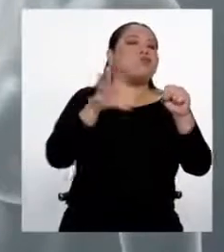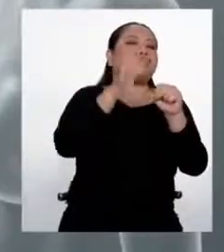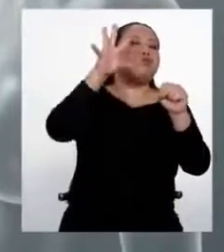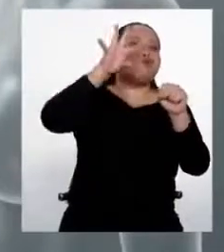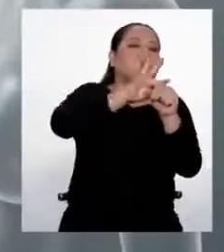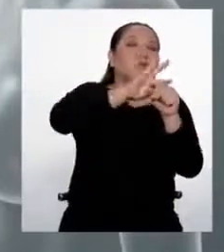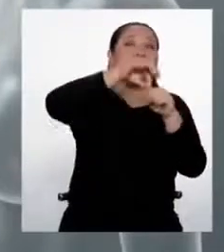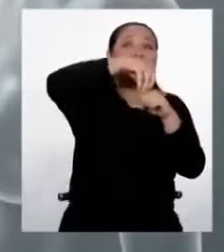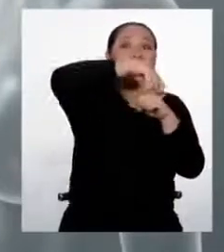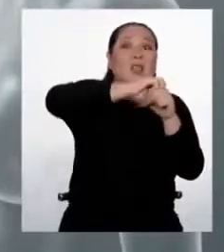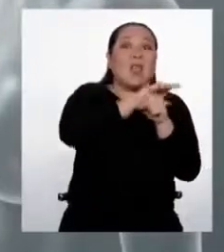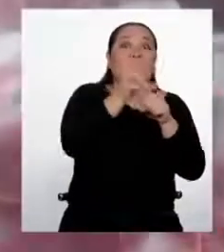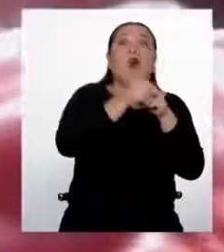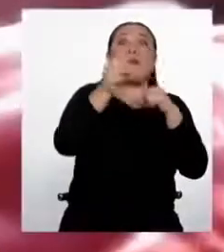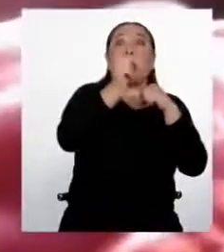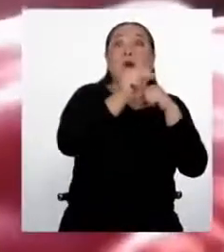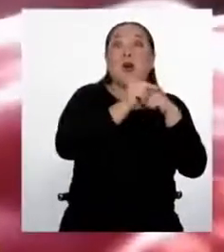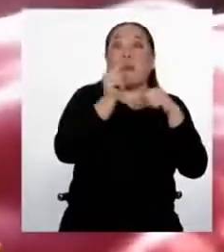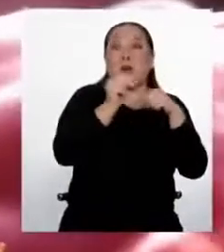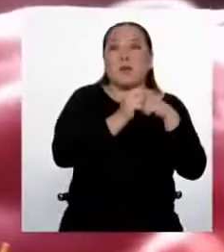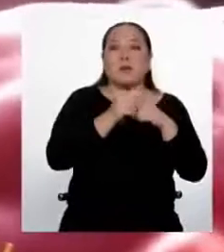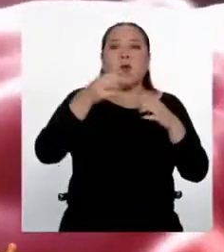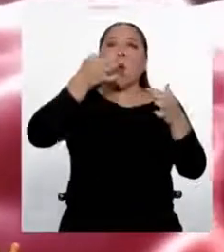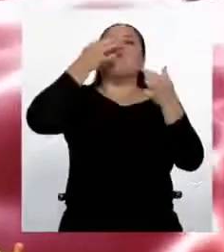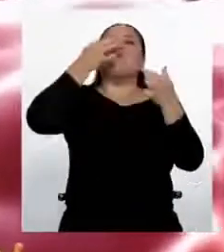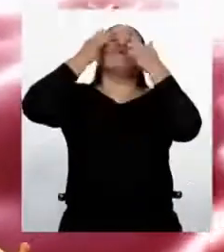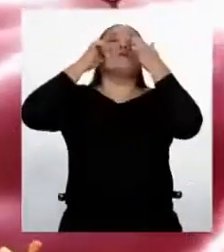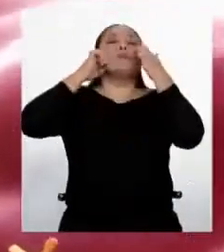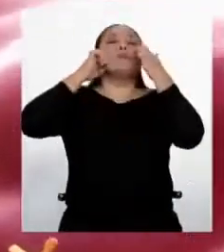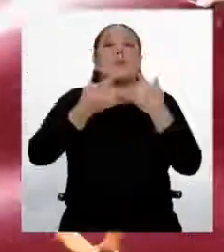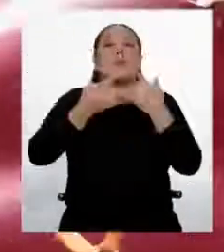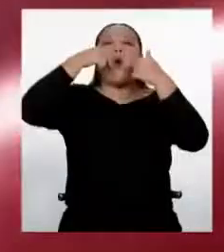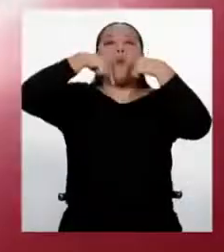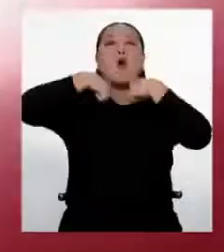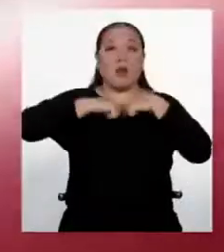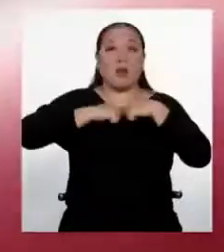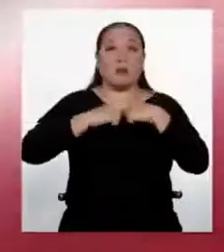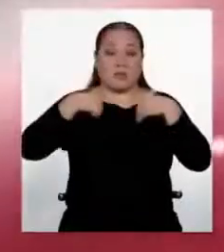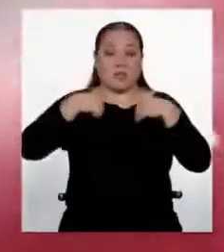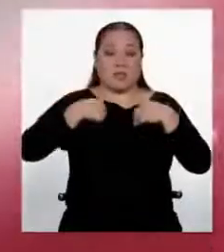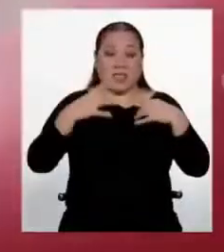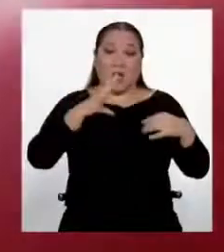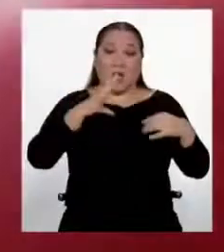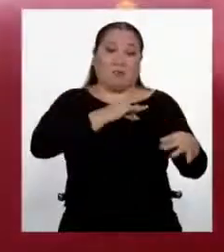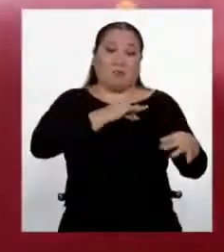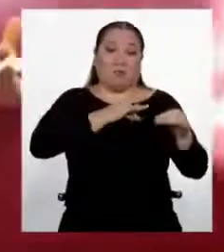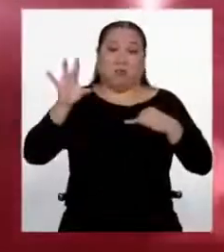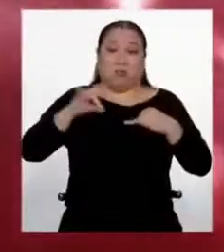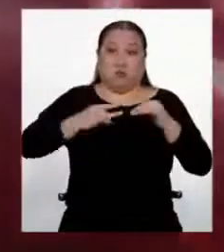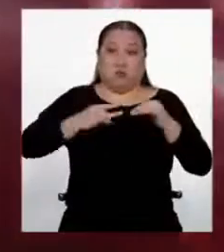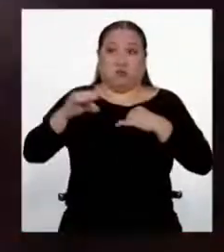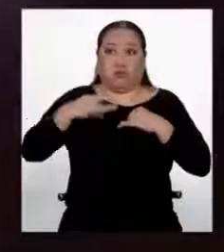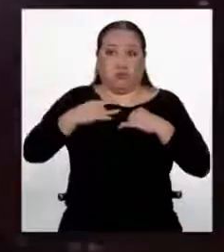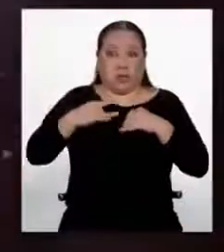mucosas de la nariz, ojos o por la boca, se alojan en primer lugar en las vías respiratorias. Luego se unen a las células que producen las